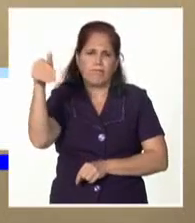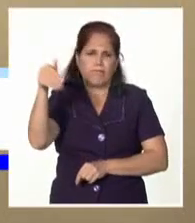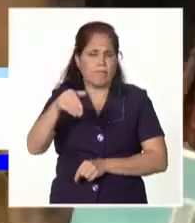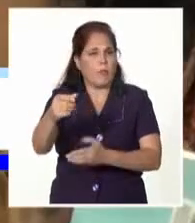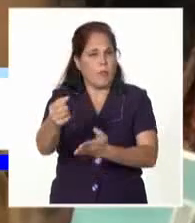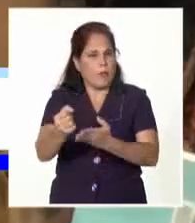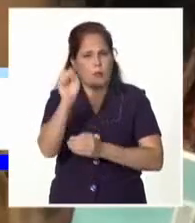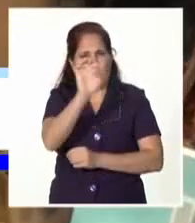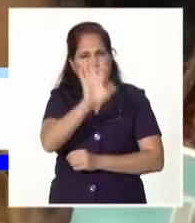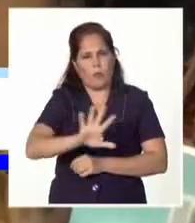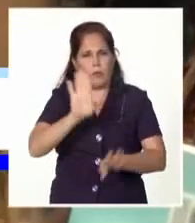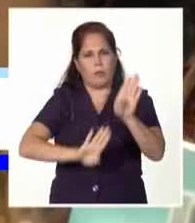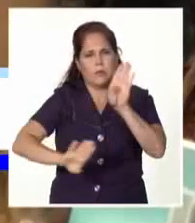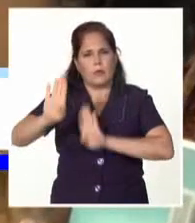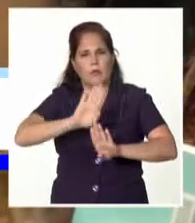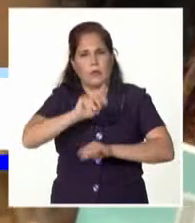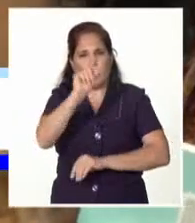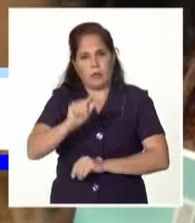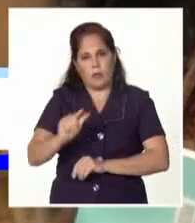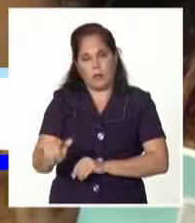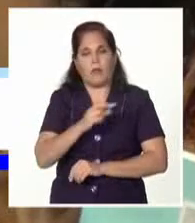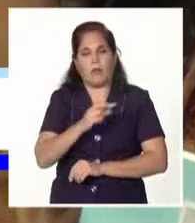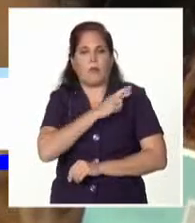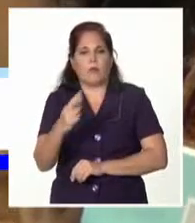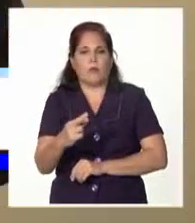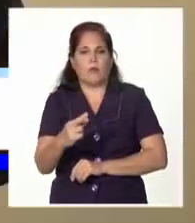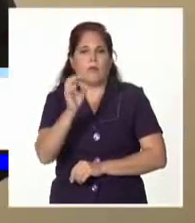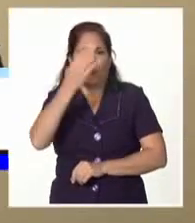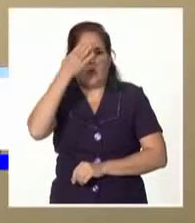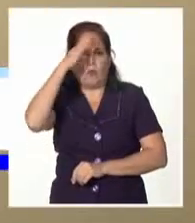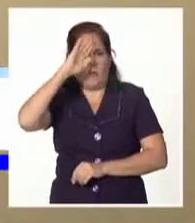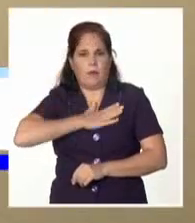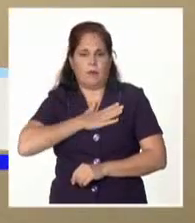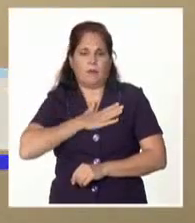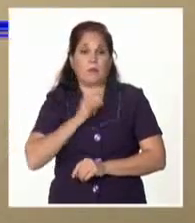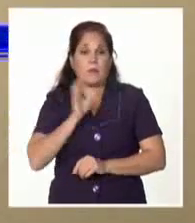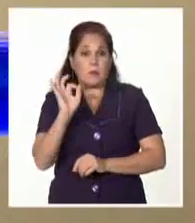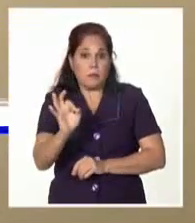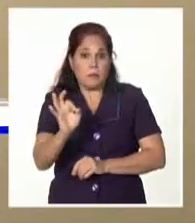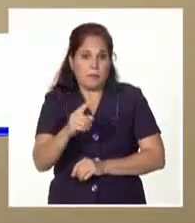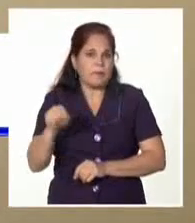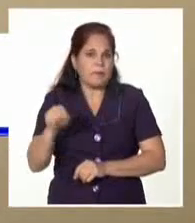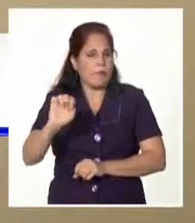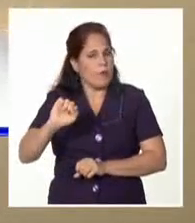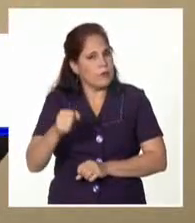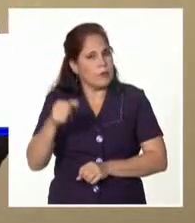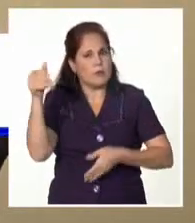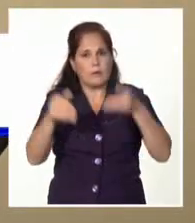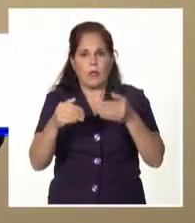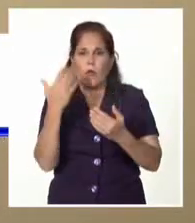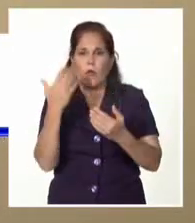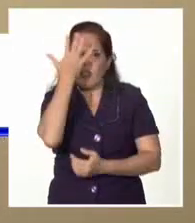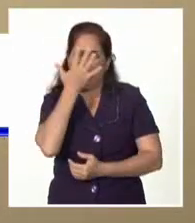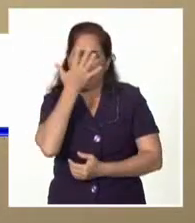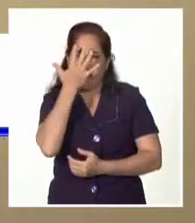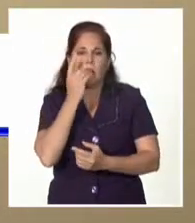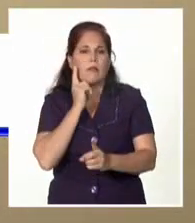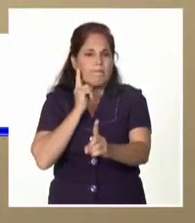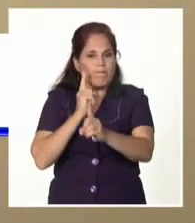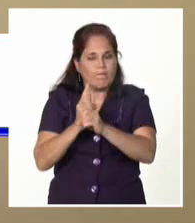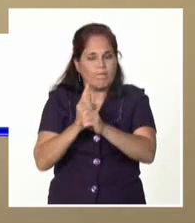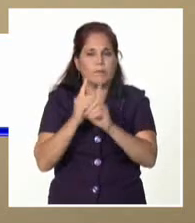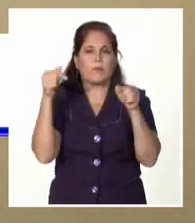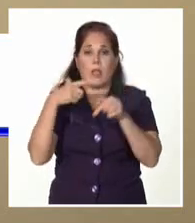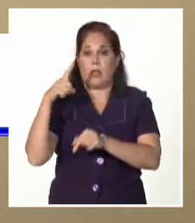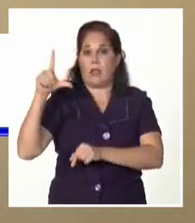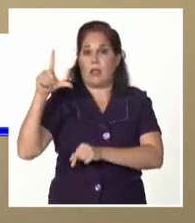en defensa de su patria y de la revolución cubana. Por eso teníamos que verlos ustedes antes de partir de aquí de Italia,